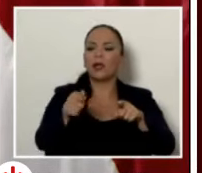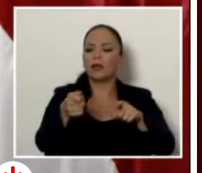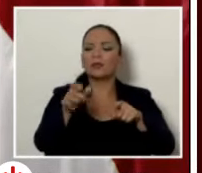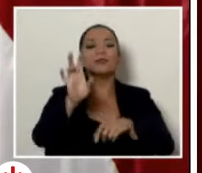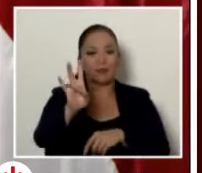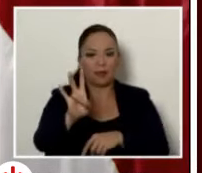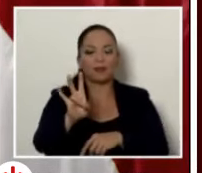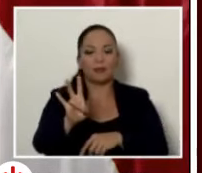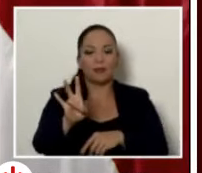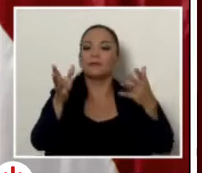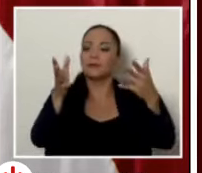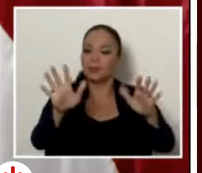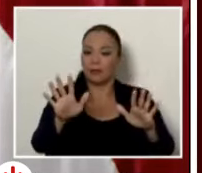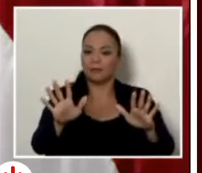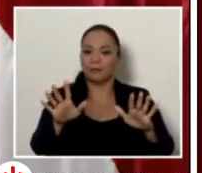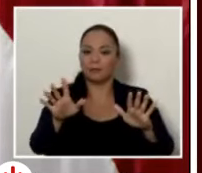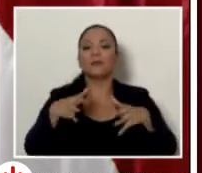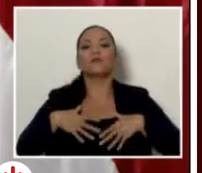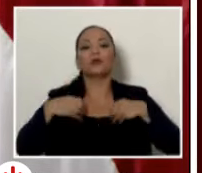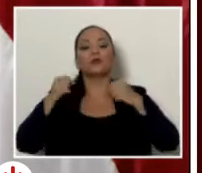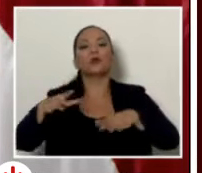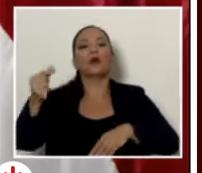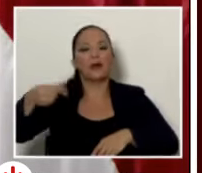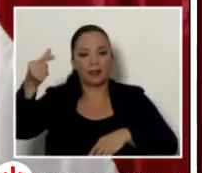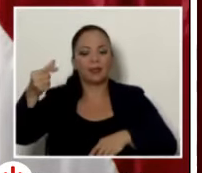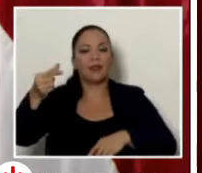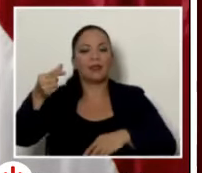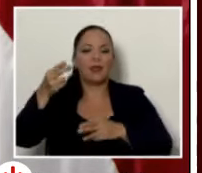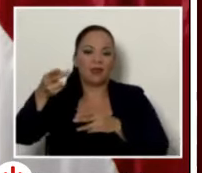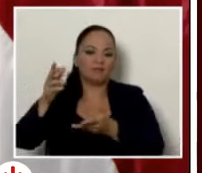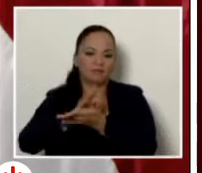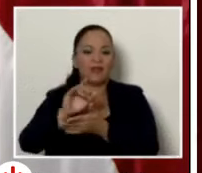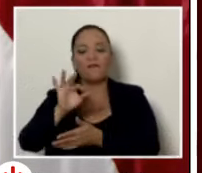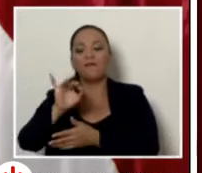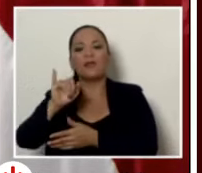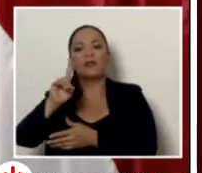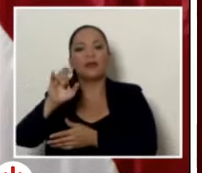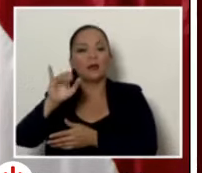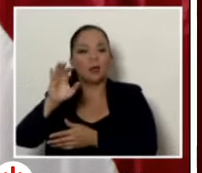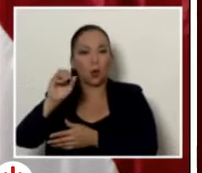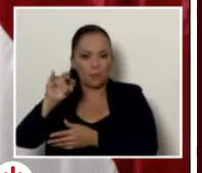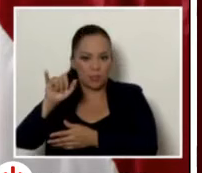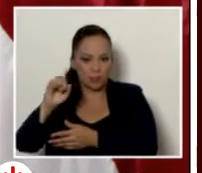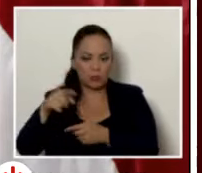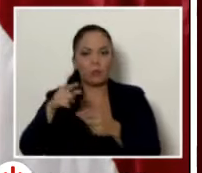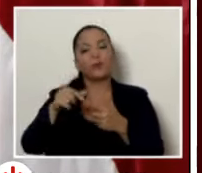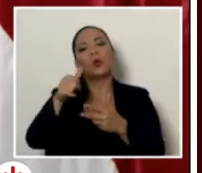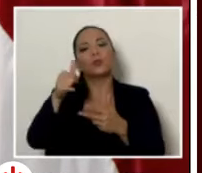ya presentó la renuncia del gerente del fideicomiso y hay otros directivos de fideicomiso